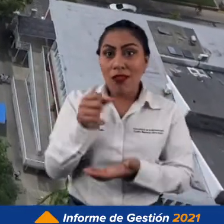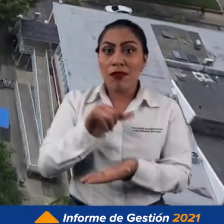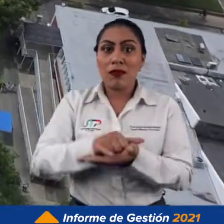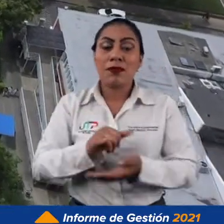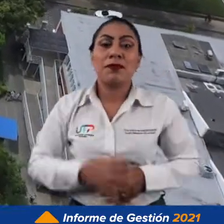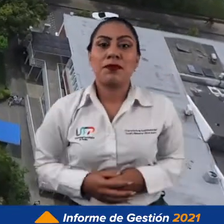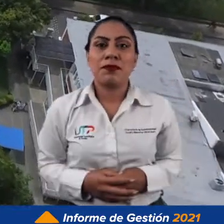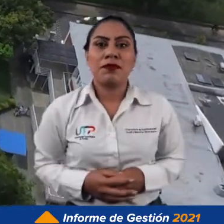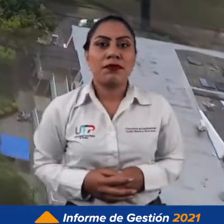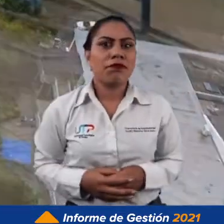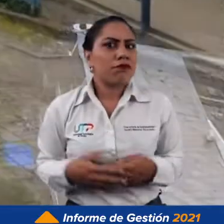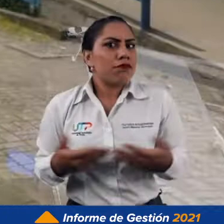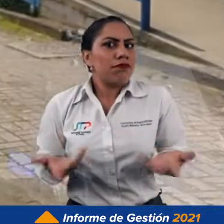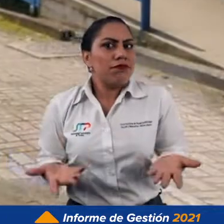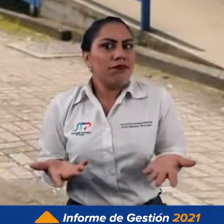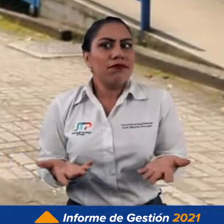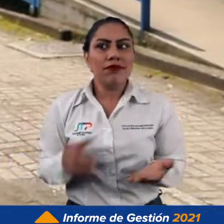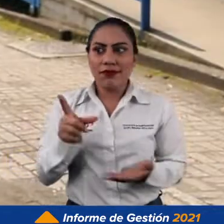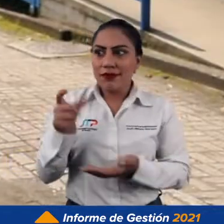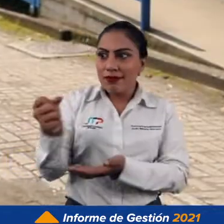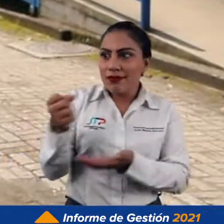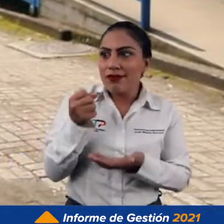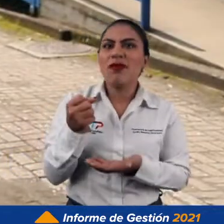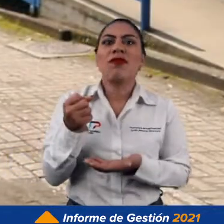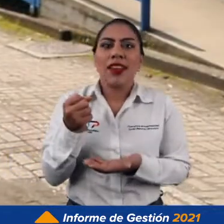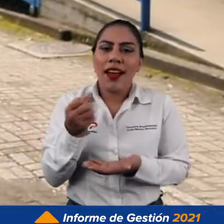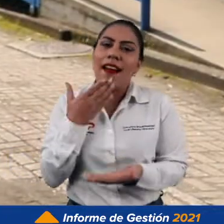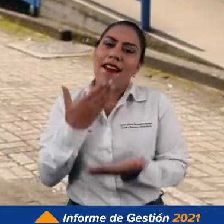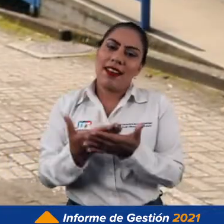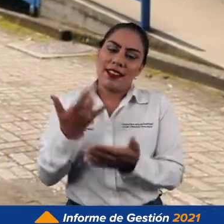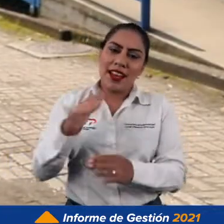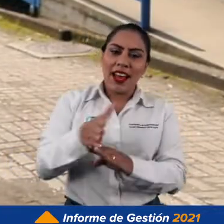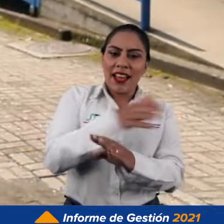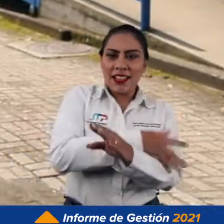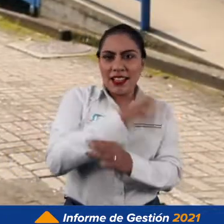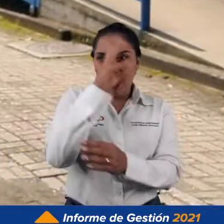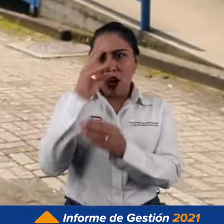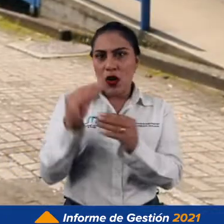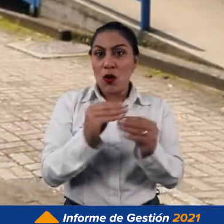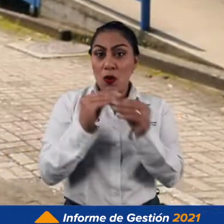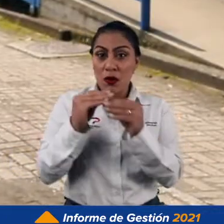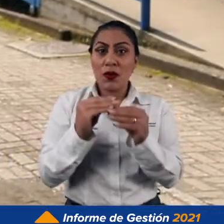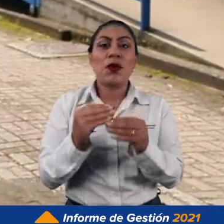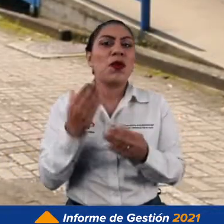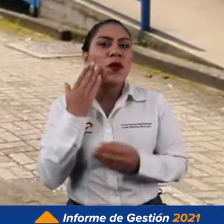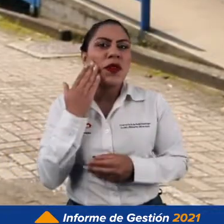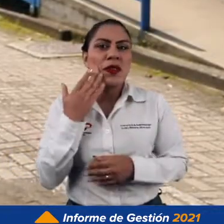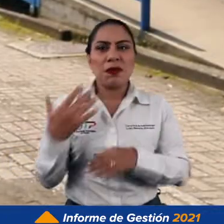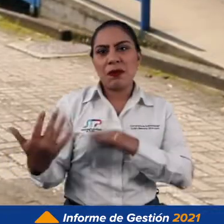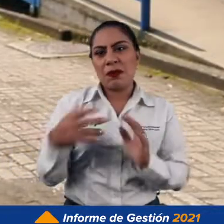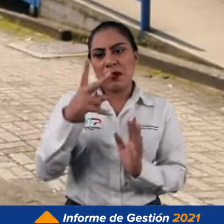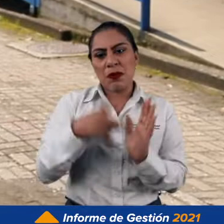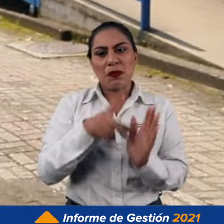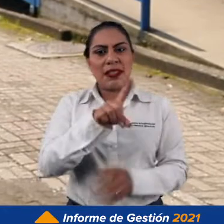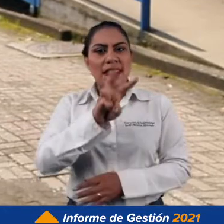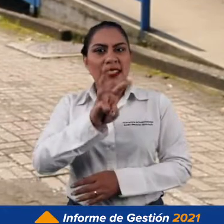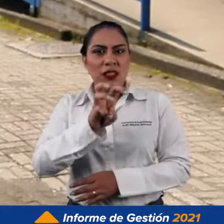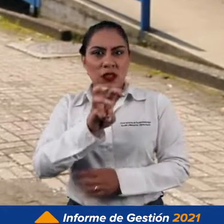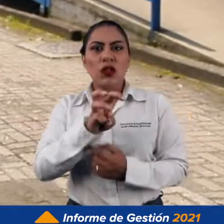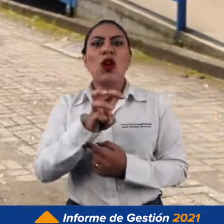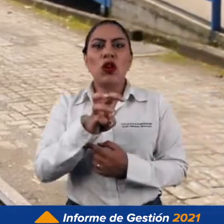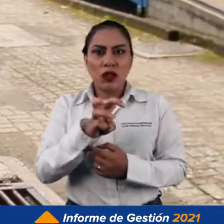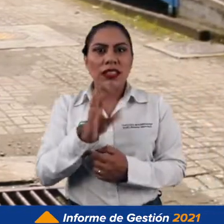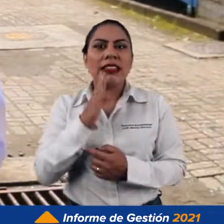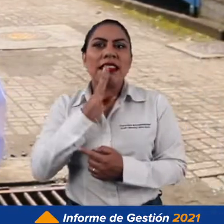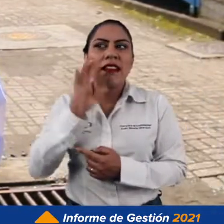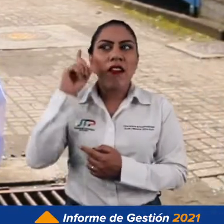con esta fuente. Y esto ha sido posible gracias al Acuerdo por lo Superior, celebrado a finales del 2018,